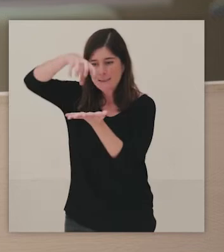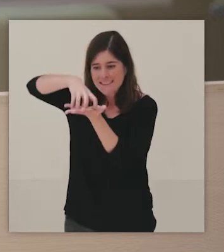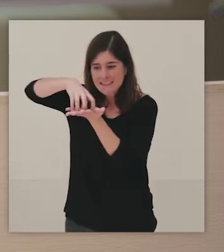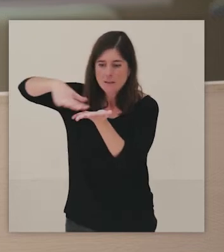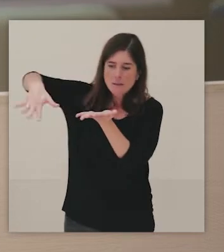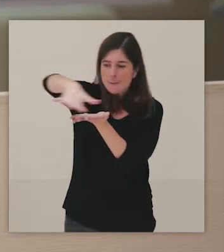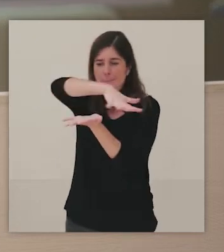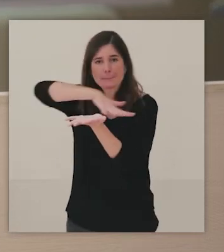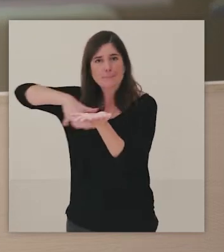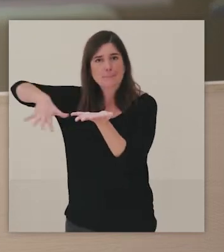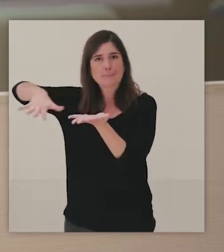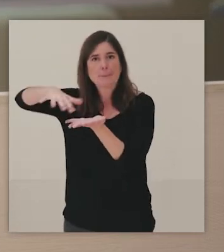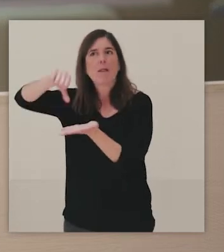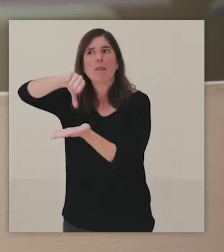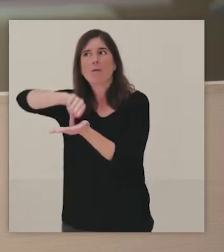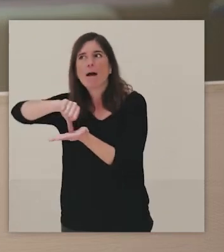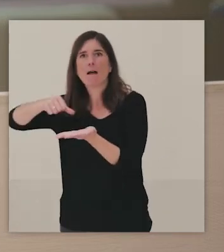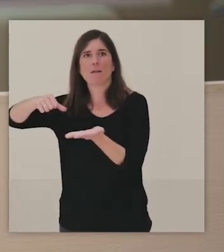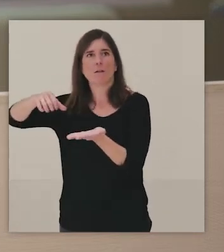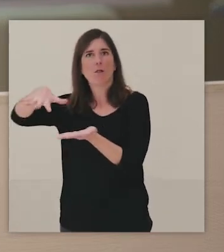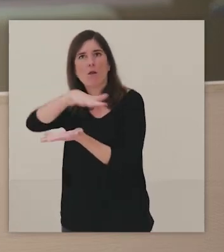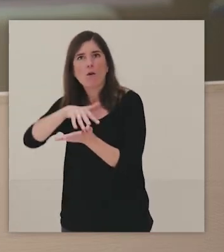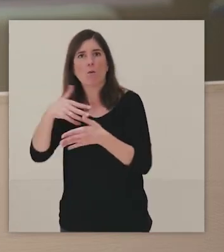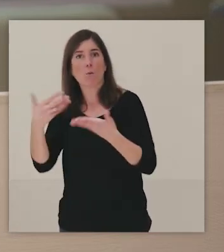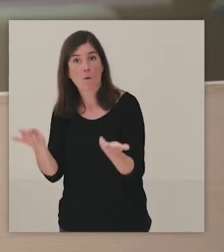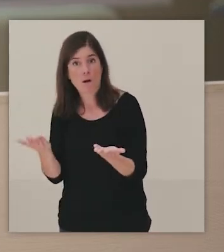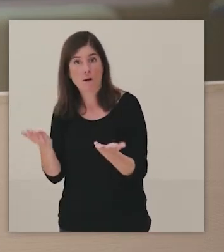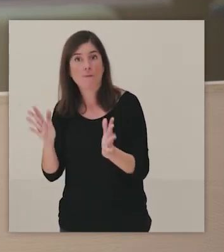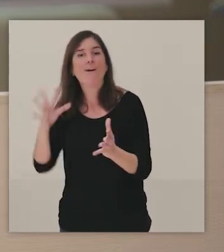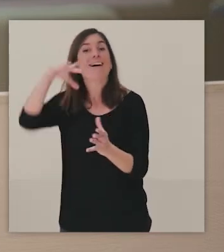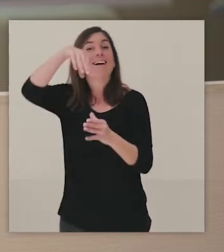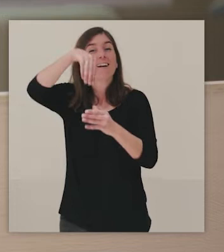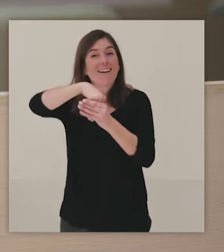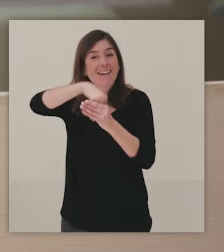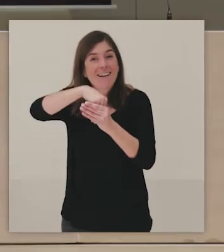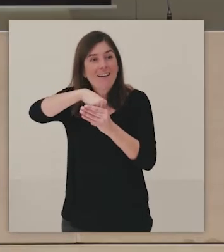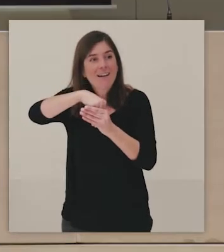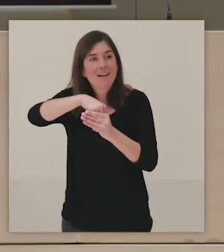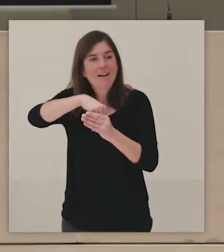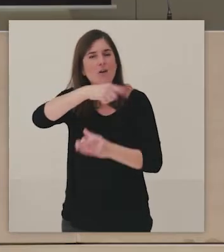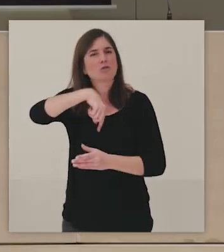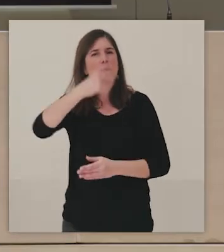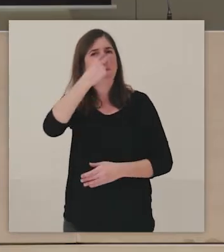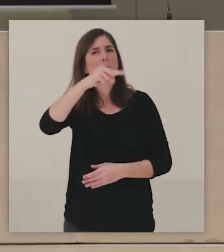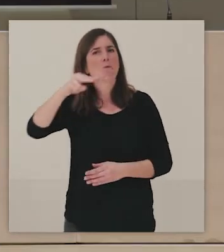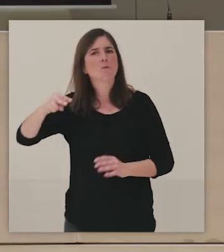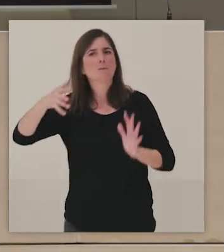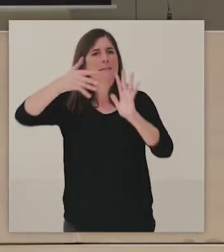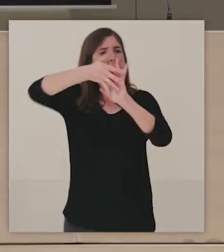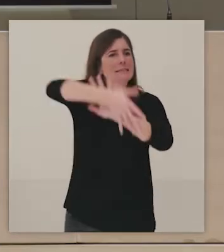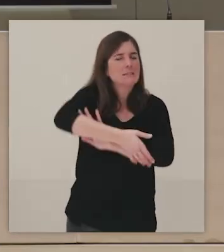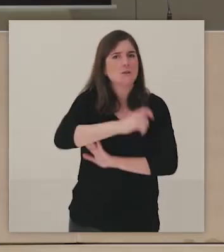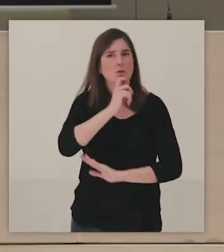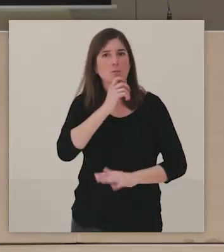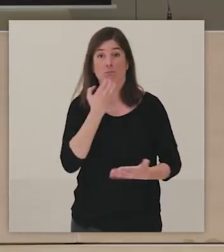con ese contexto. Pero refiriéndonos también a los contenidos, cómo contamos nuestros museos,